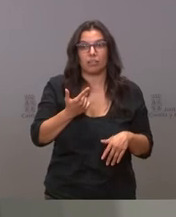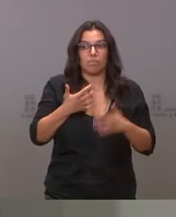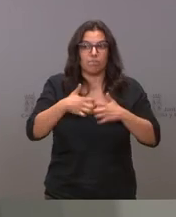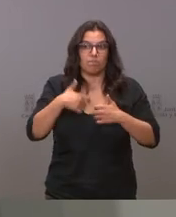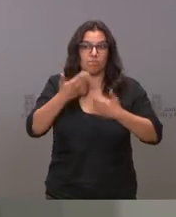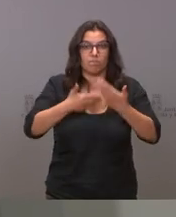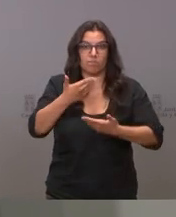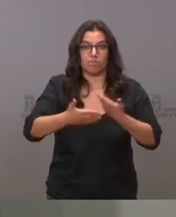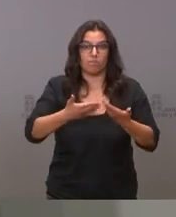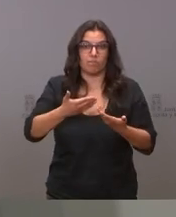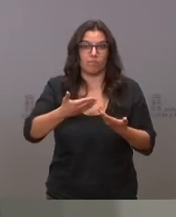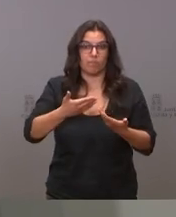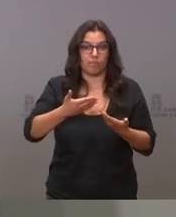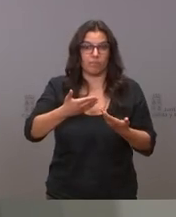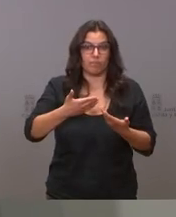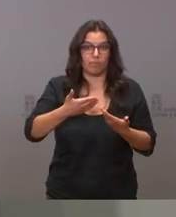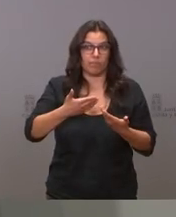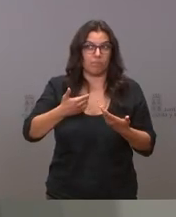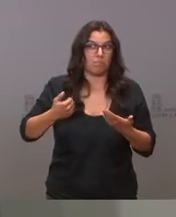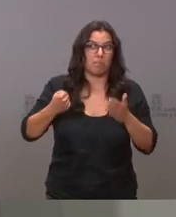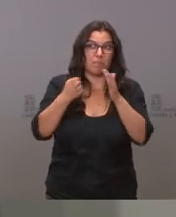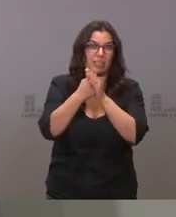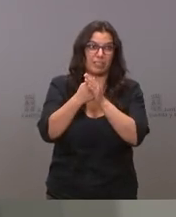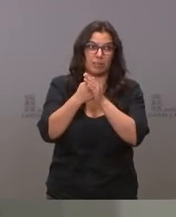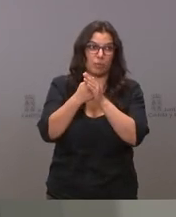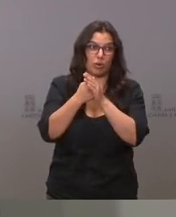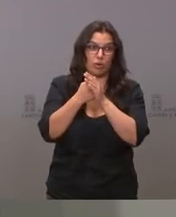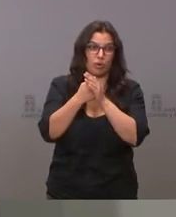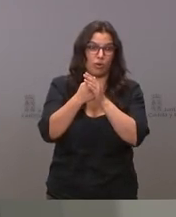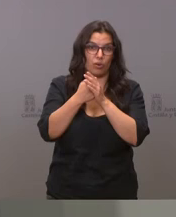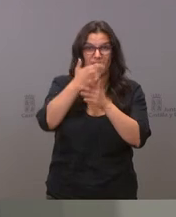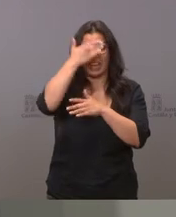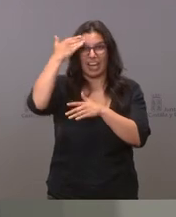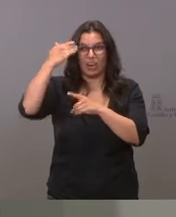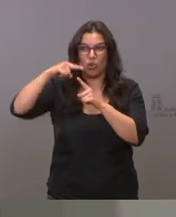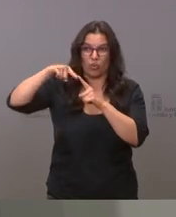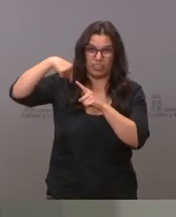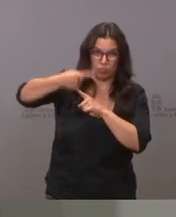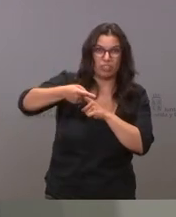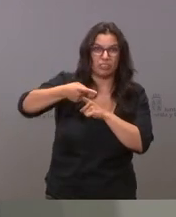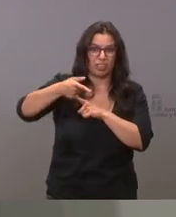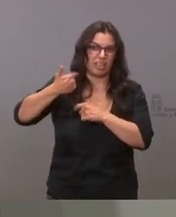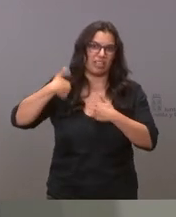funcionamiento lo más tardar después de este verano de este periodo vacacional